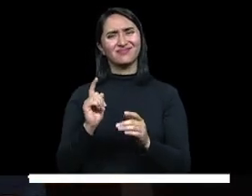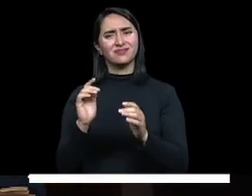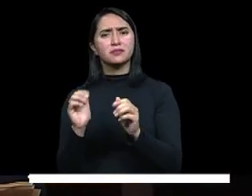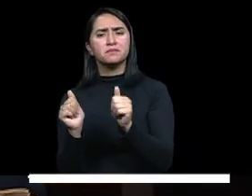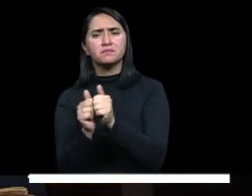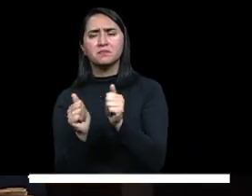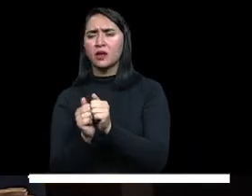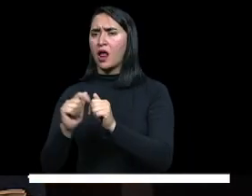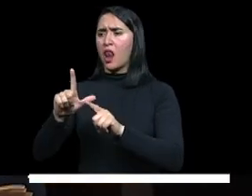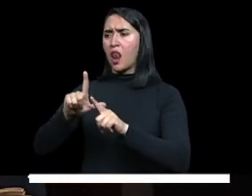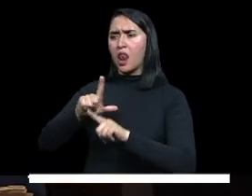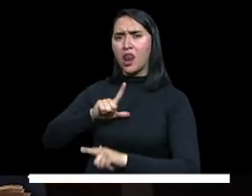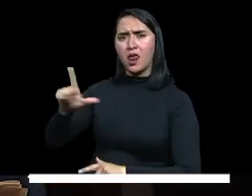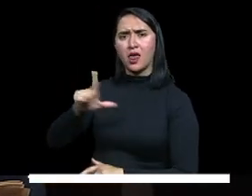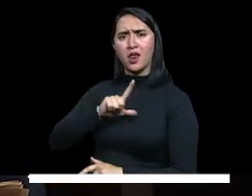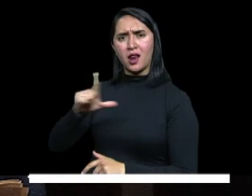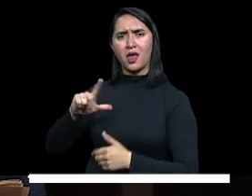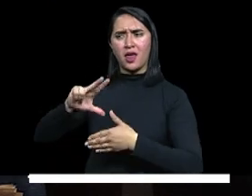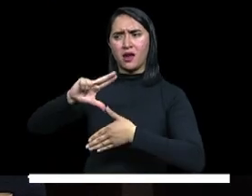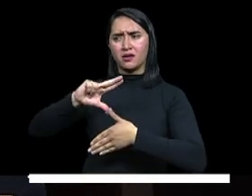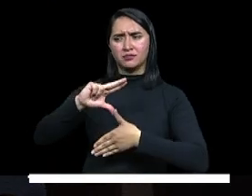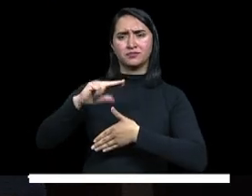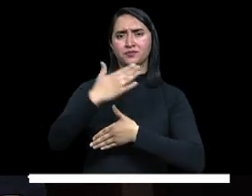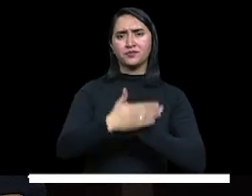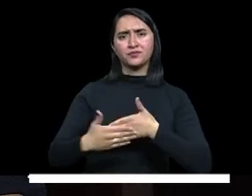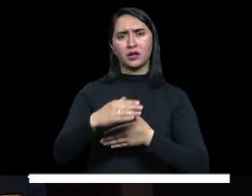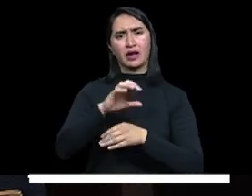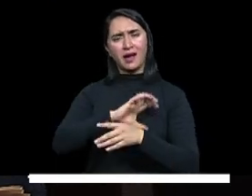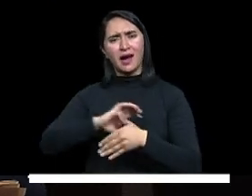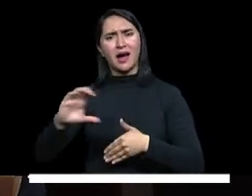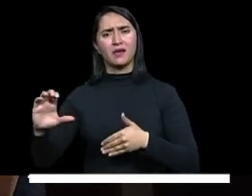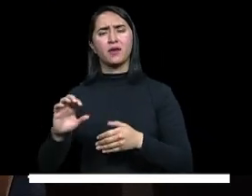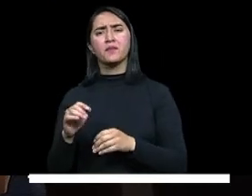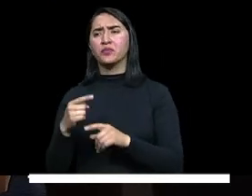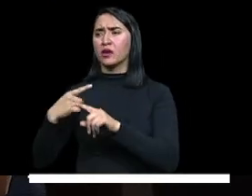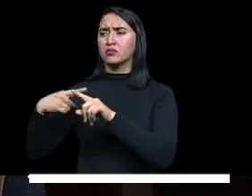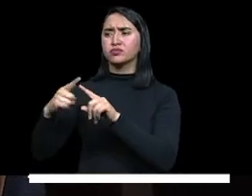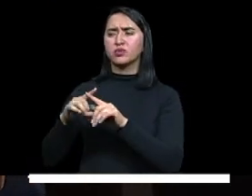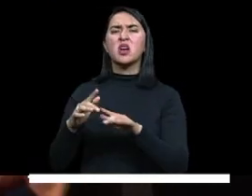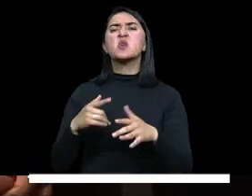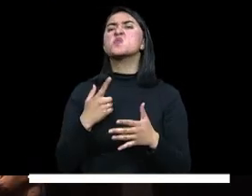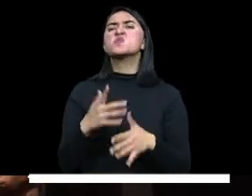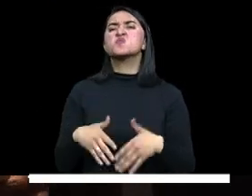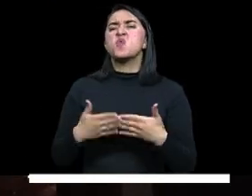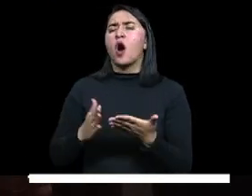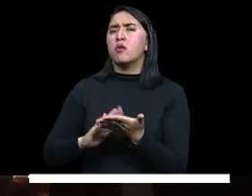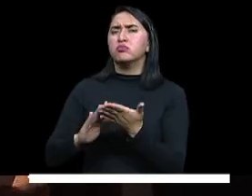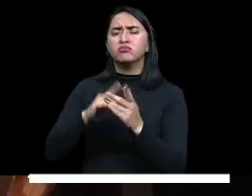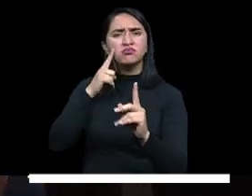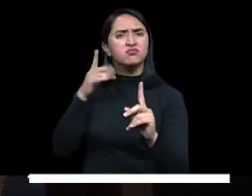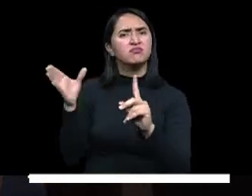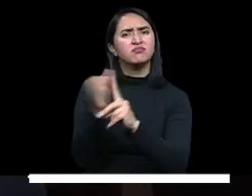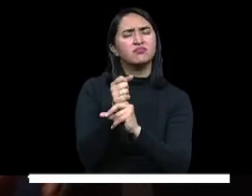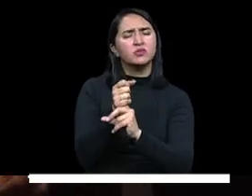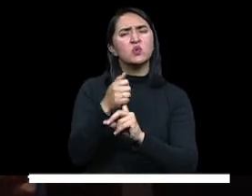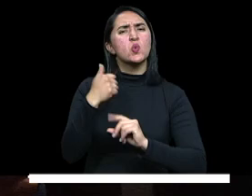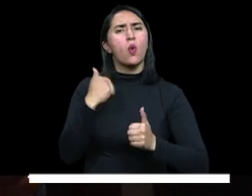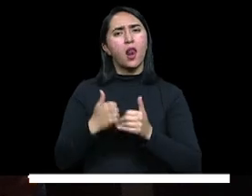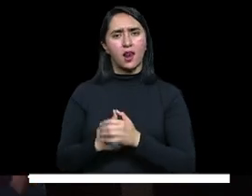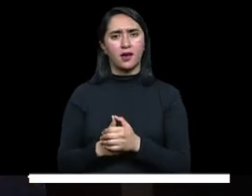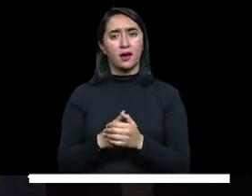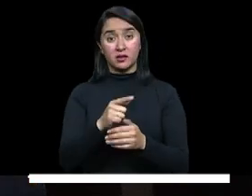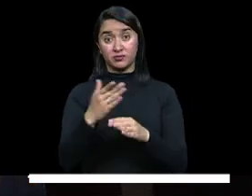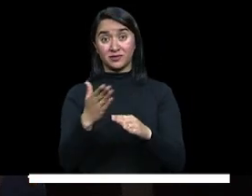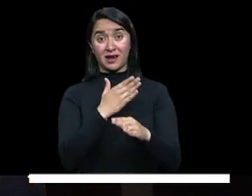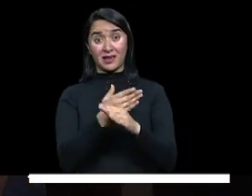América Latina y el Caribe. Pero, ¿qué es lo que se ha logrado hasta el momento, ministra? Y recordemos algo que usted también